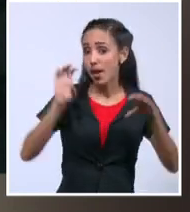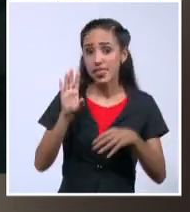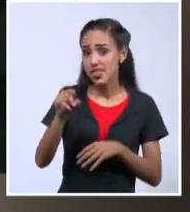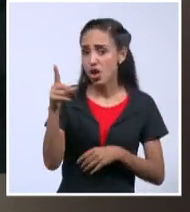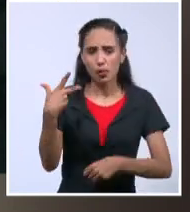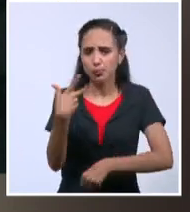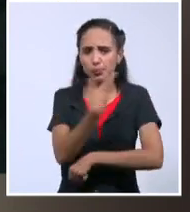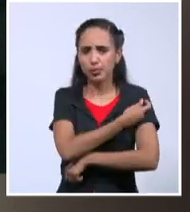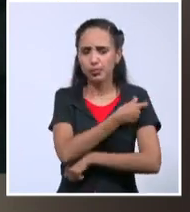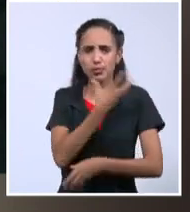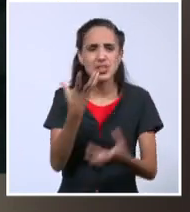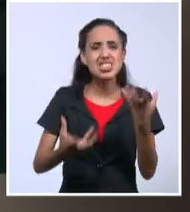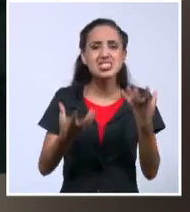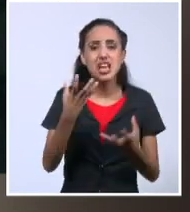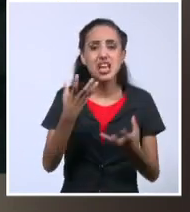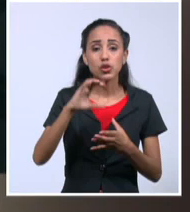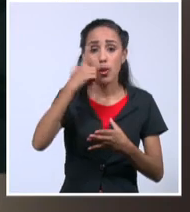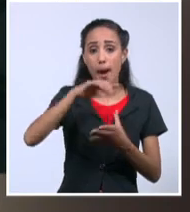Amazonía son una mentira.